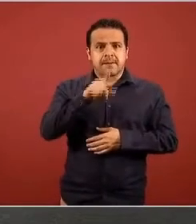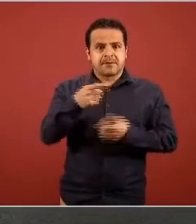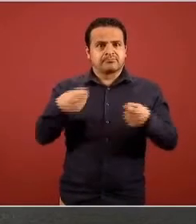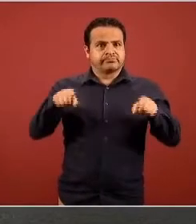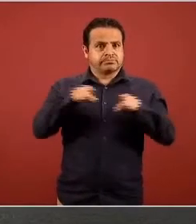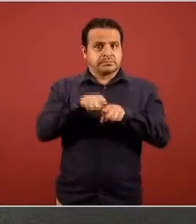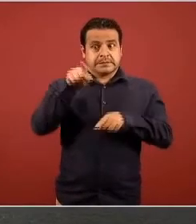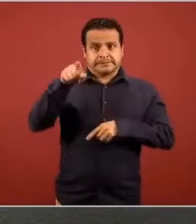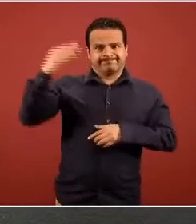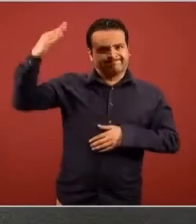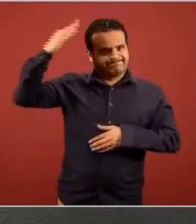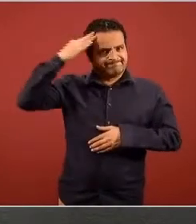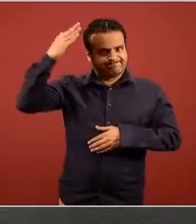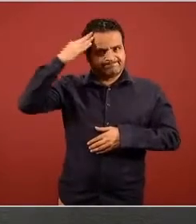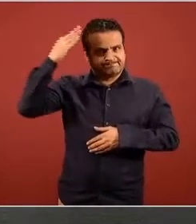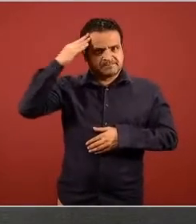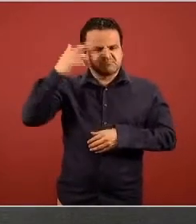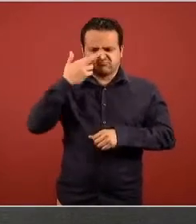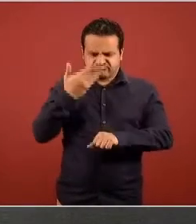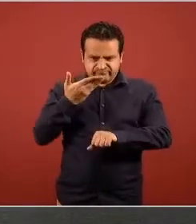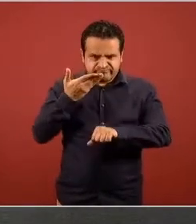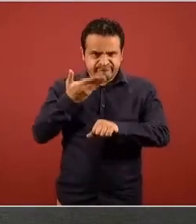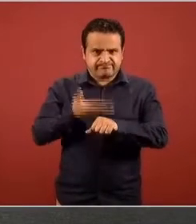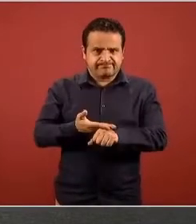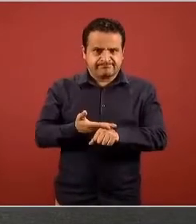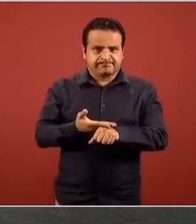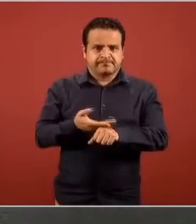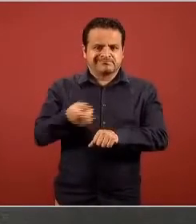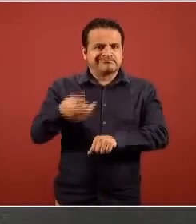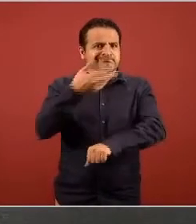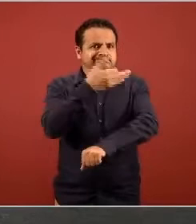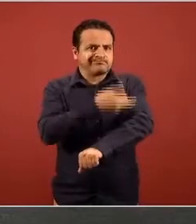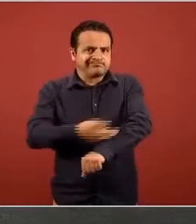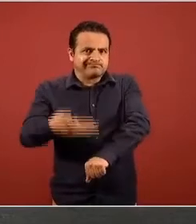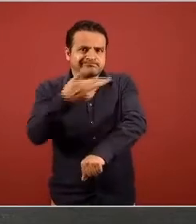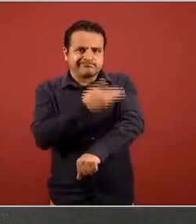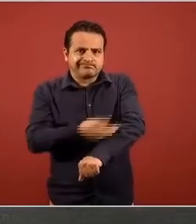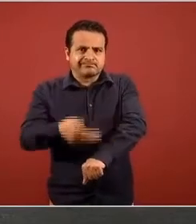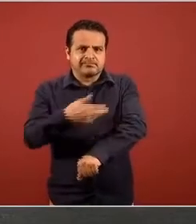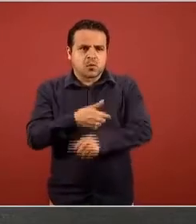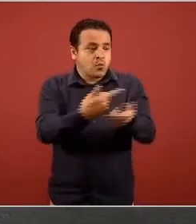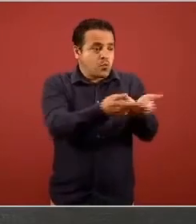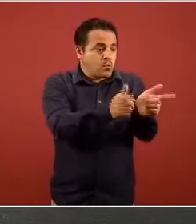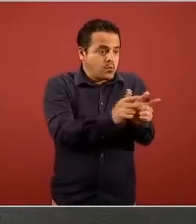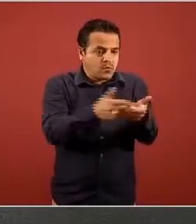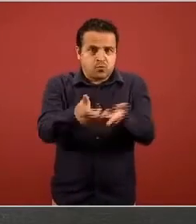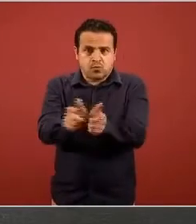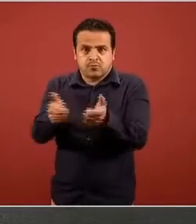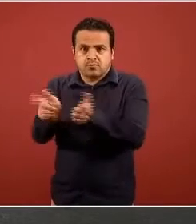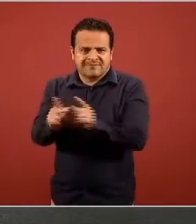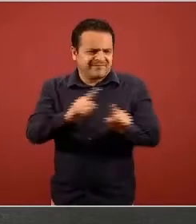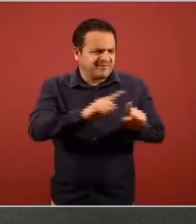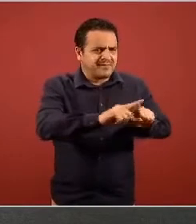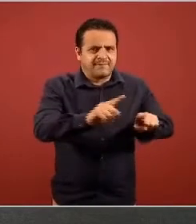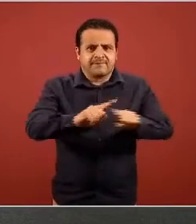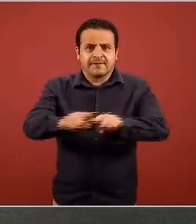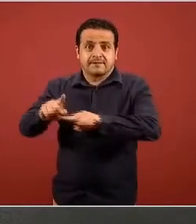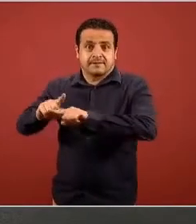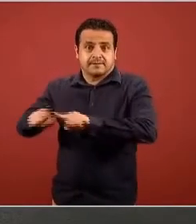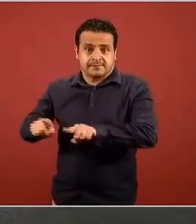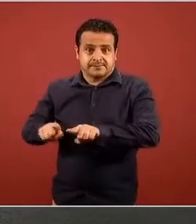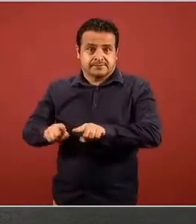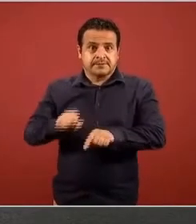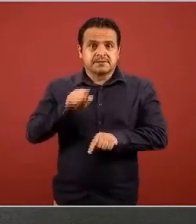a través del CONACYT la coordinación de múltiples grupos académicos y de